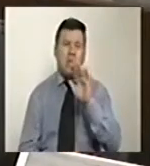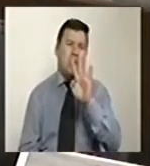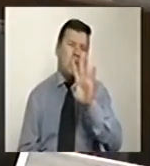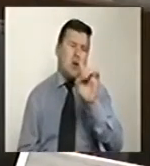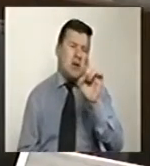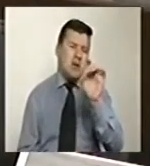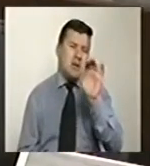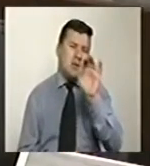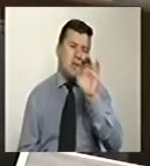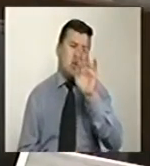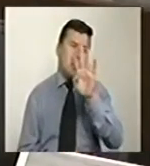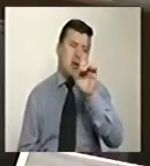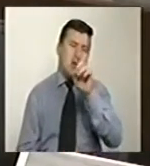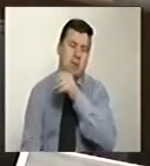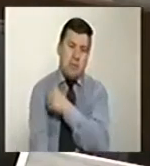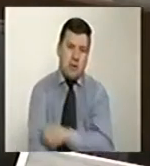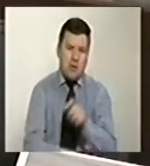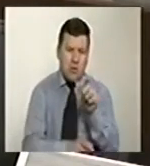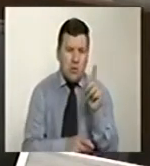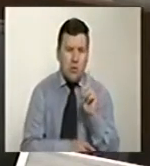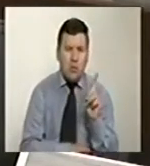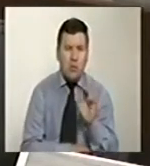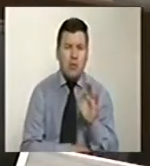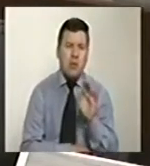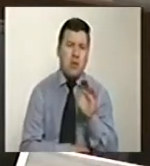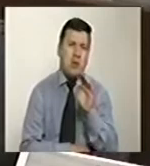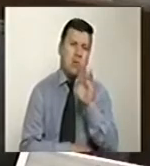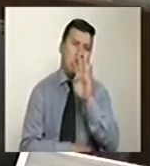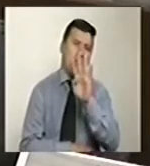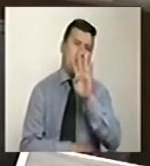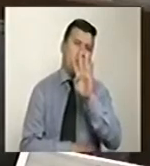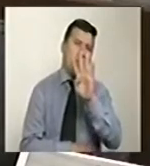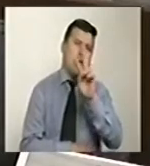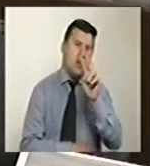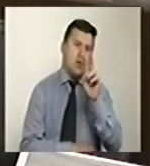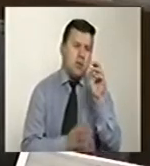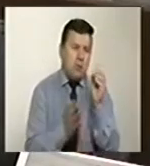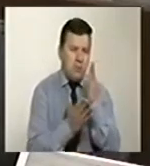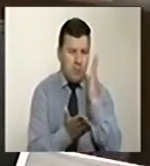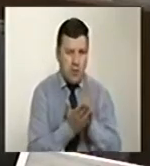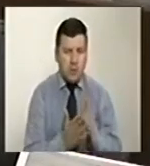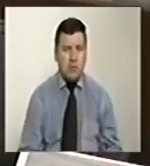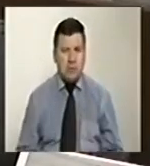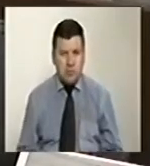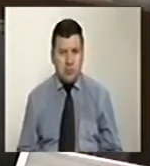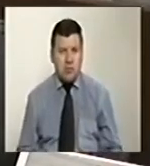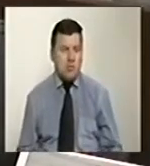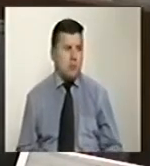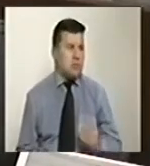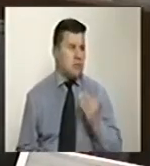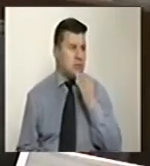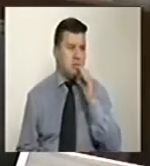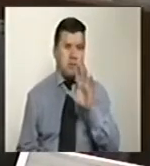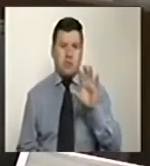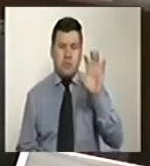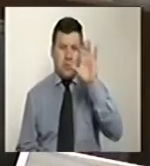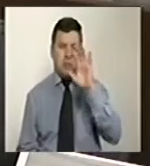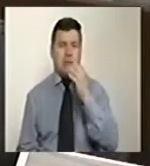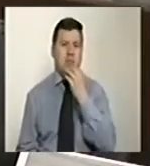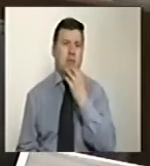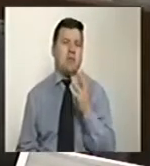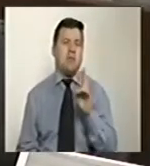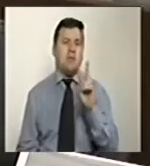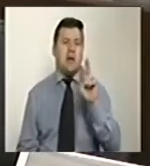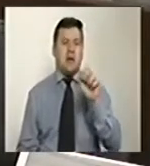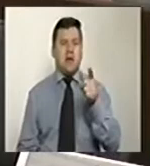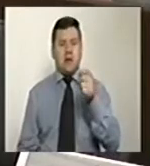millones de habitantes se producen al año cerca de 42 casos. En proporción, por ejemplo, con países como Bangladesh,